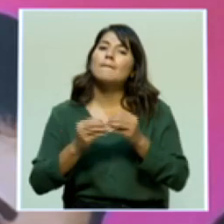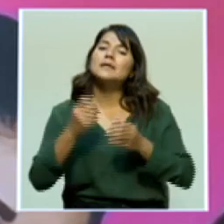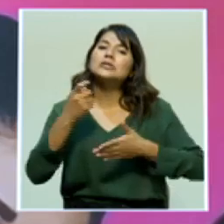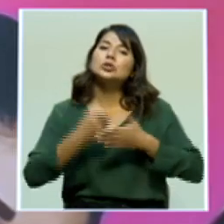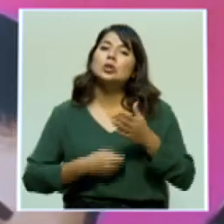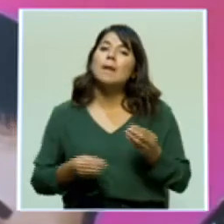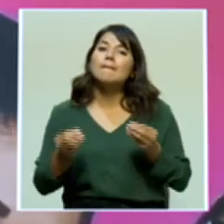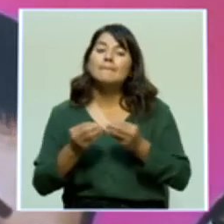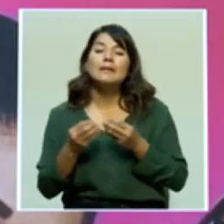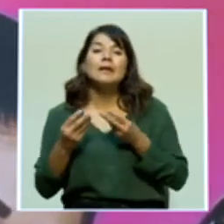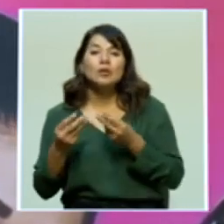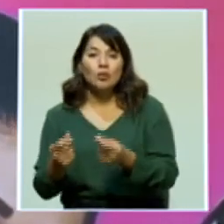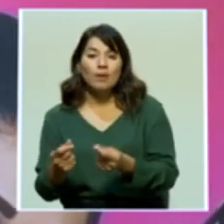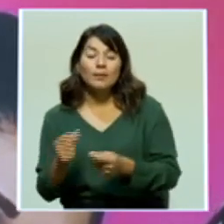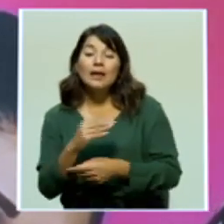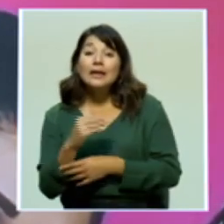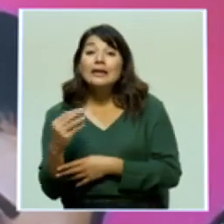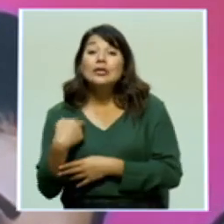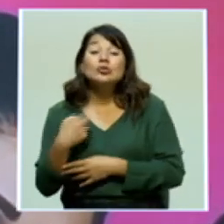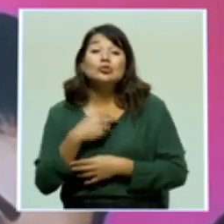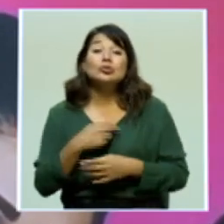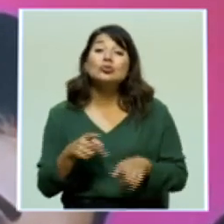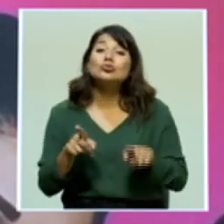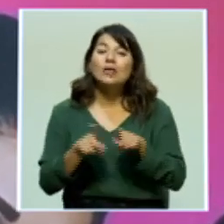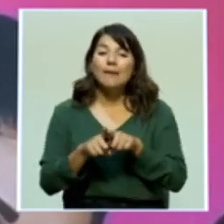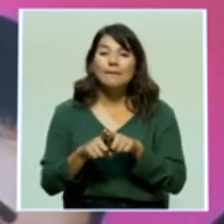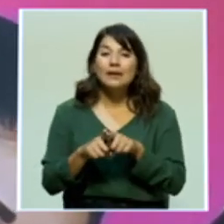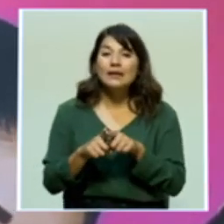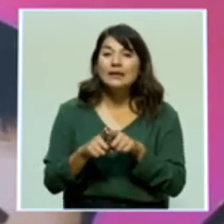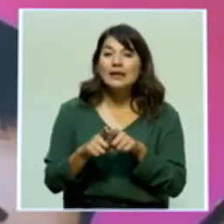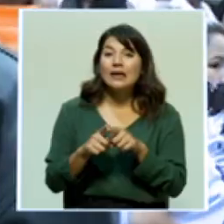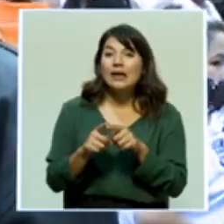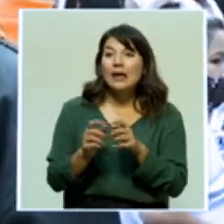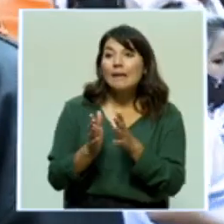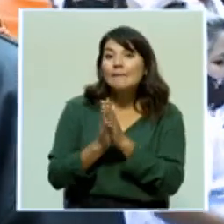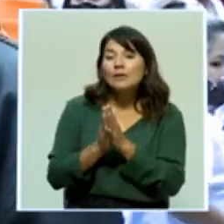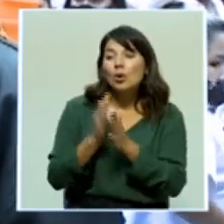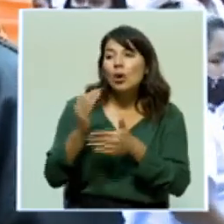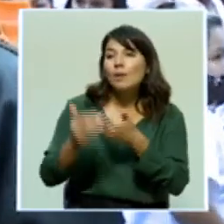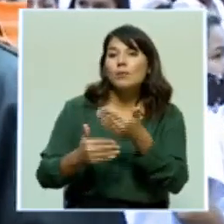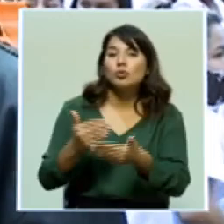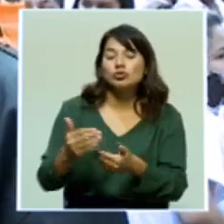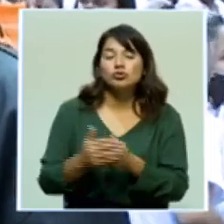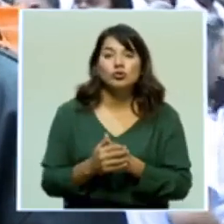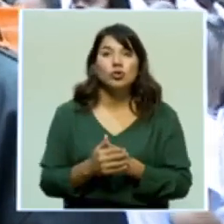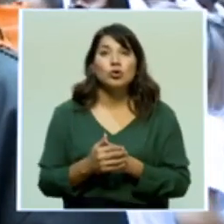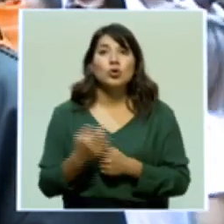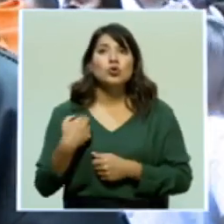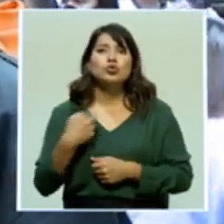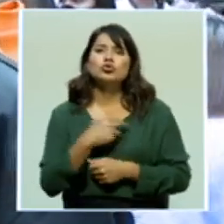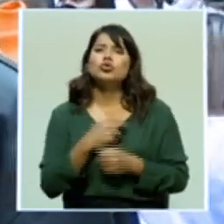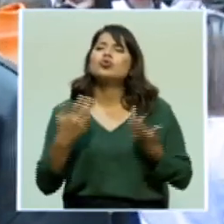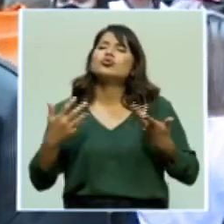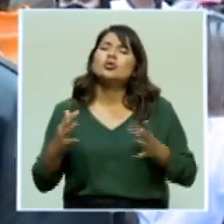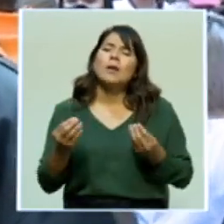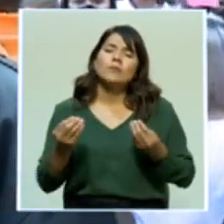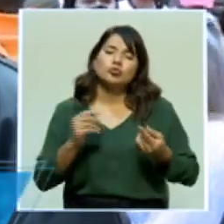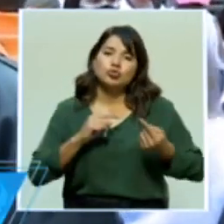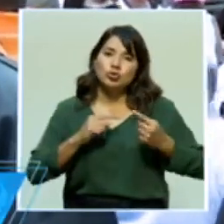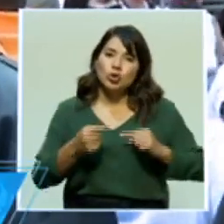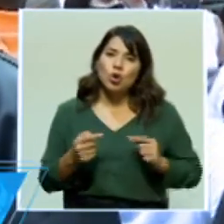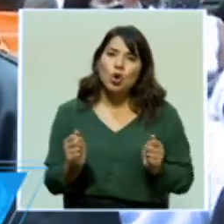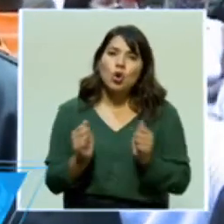pronto, insistiendo también en el proceso de la educación. Nosotros a pesar del dolor que ya vivimos con la muerte